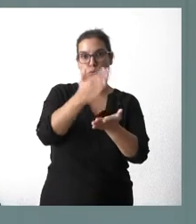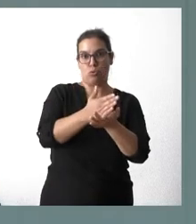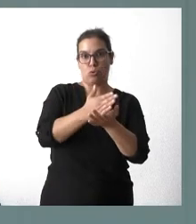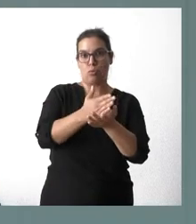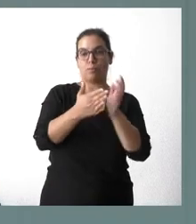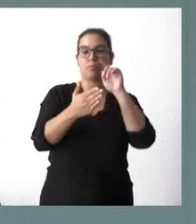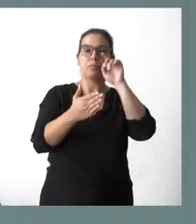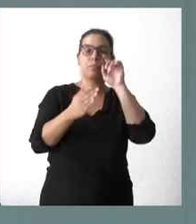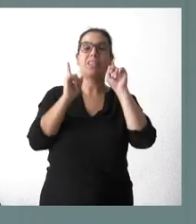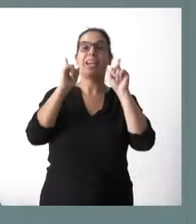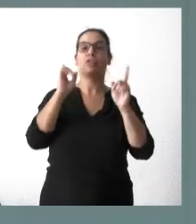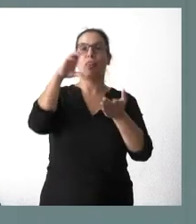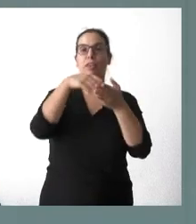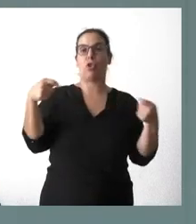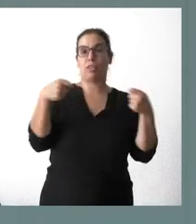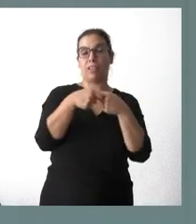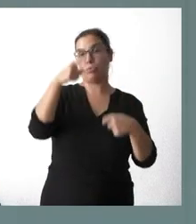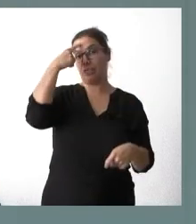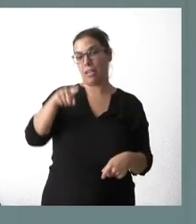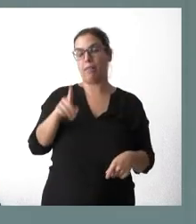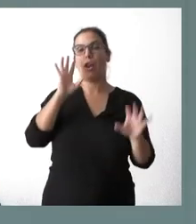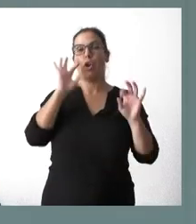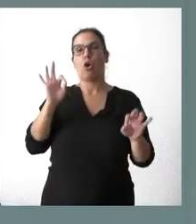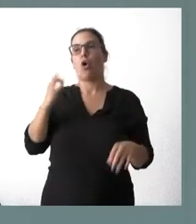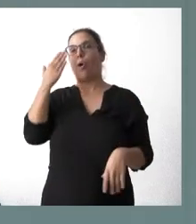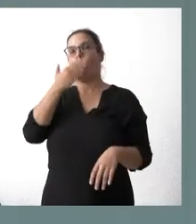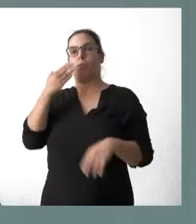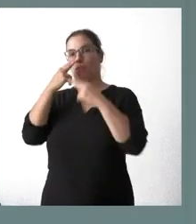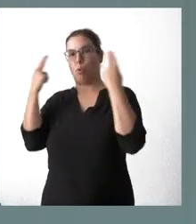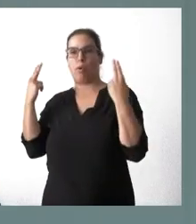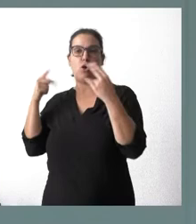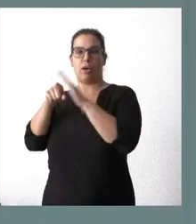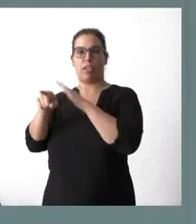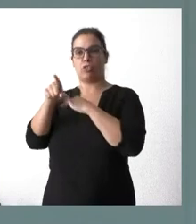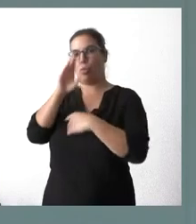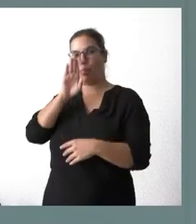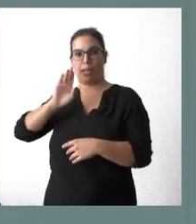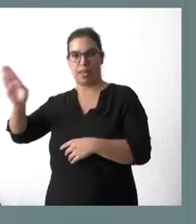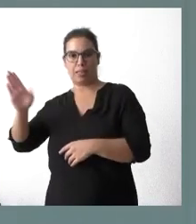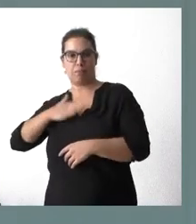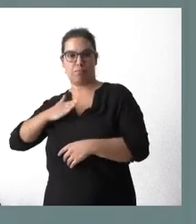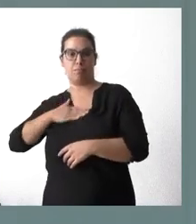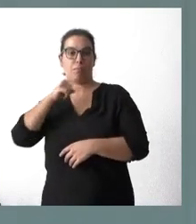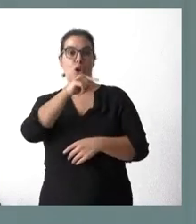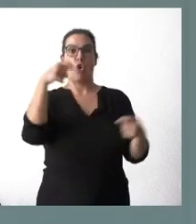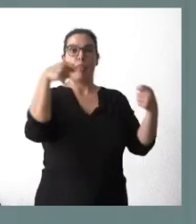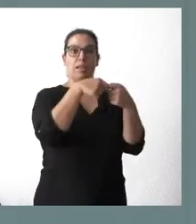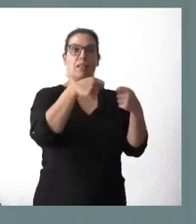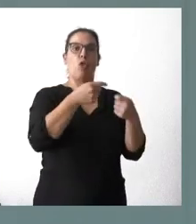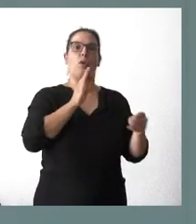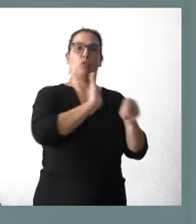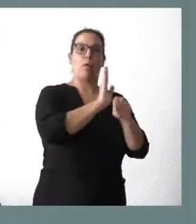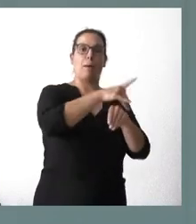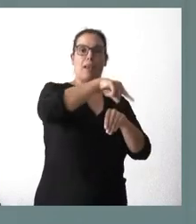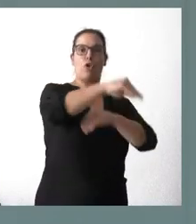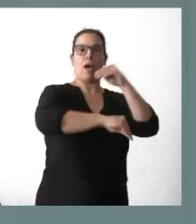concertados. Saben ustedes que, lógicamente, en los centros públicos la gestión es directa, pero aquí es la ayuda a través de centros concertados para que lo puedan realizar, para que lo